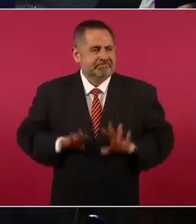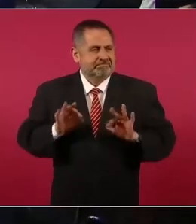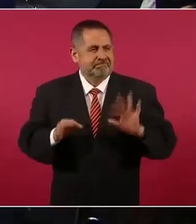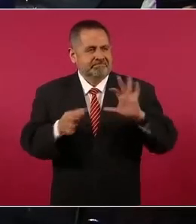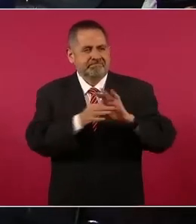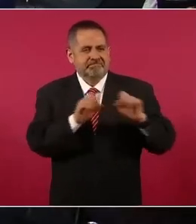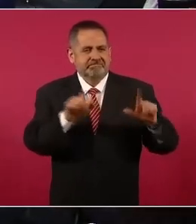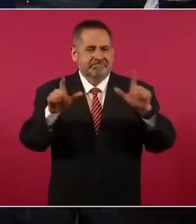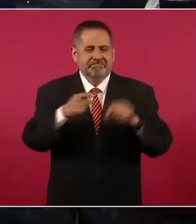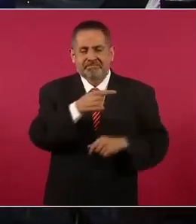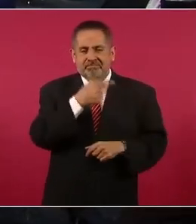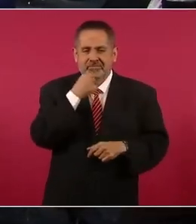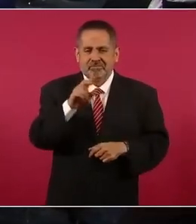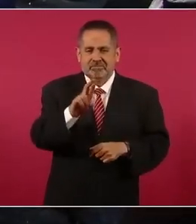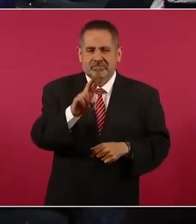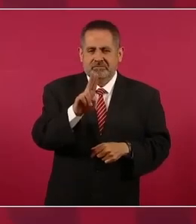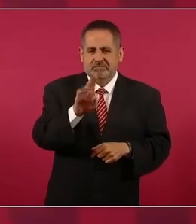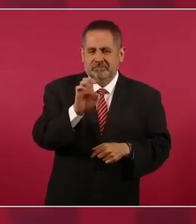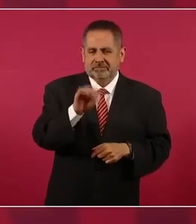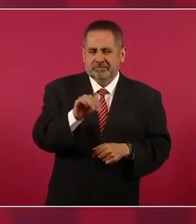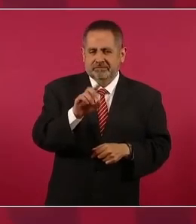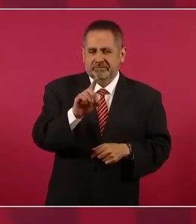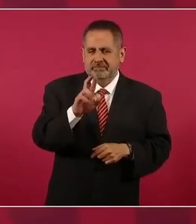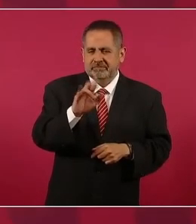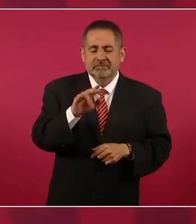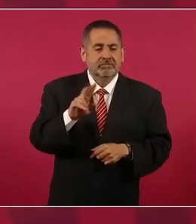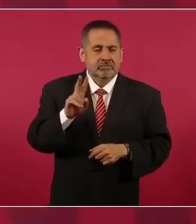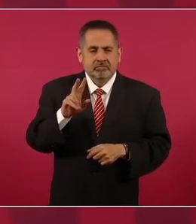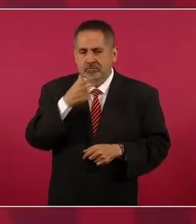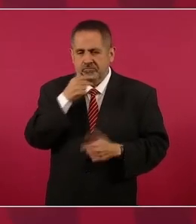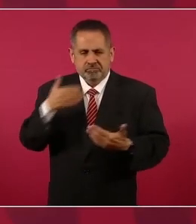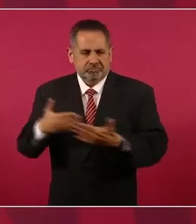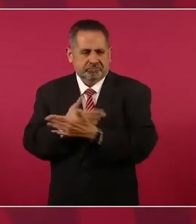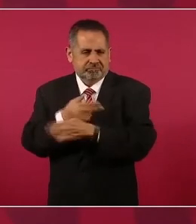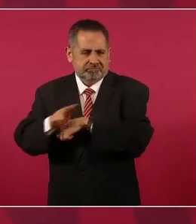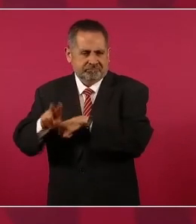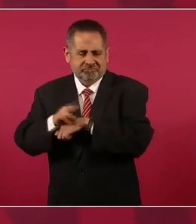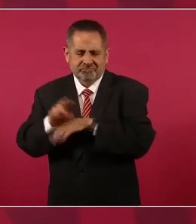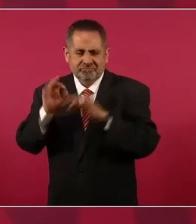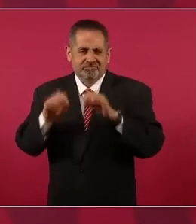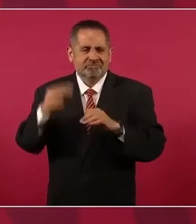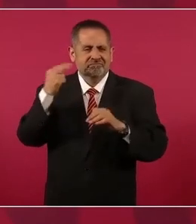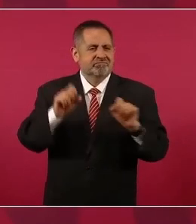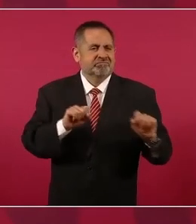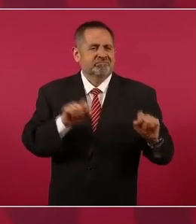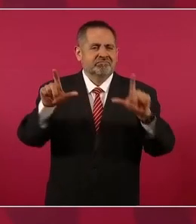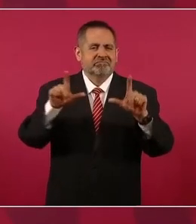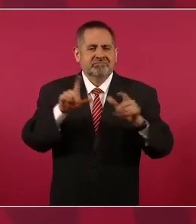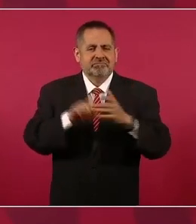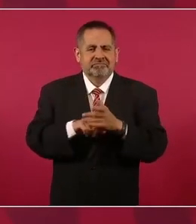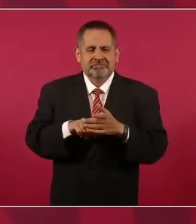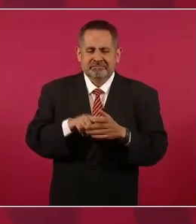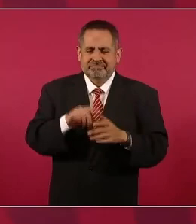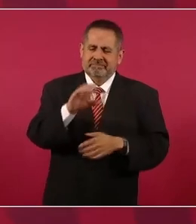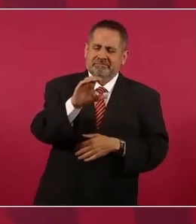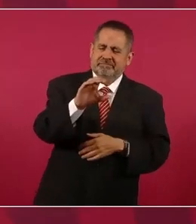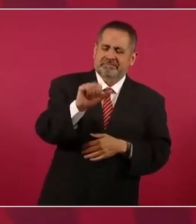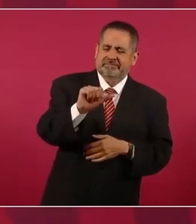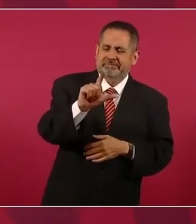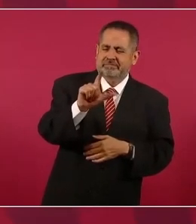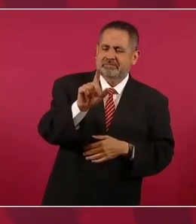es Rubén Darío, el gran poeta nicaragüense, se llama La Calumnia.